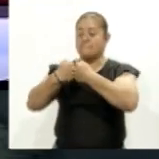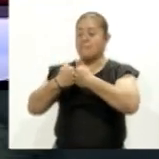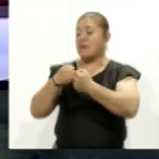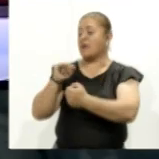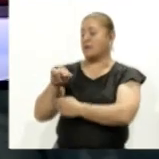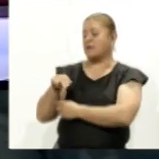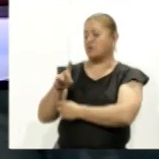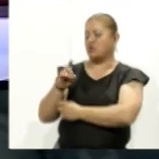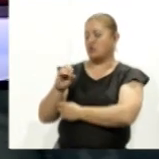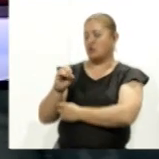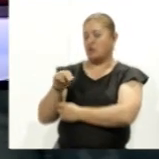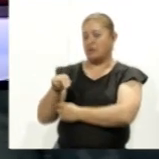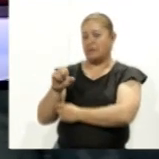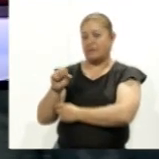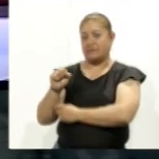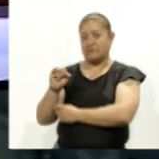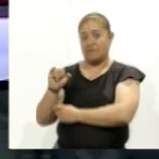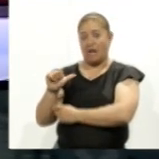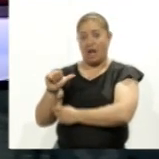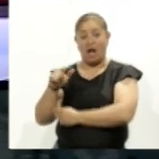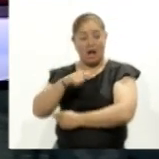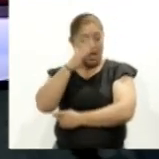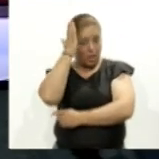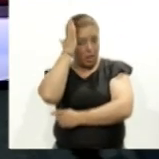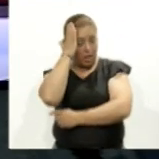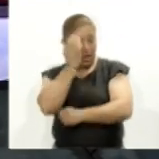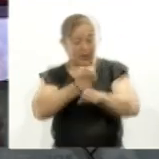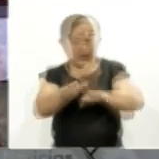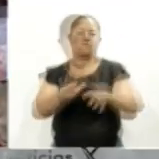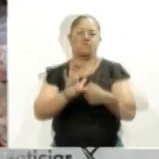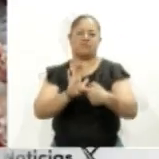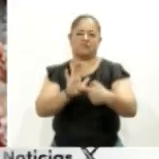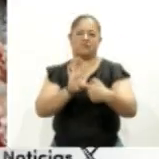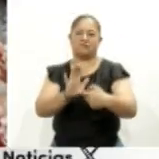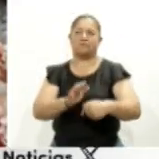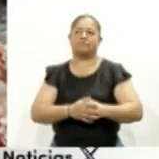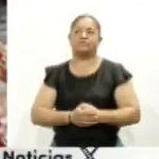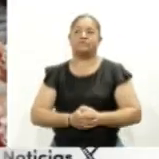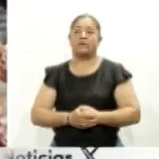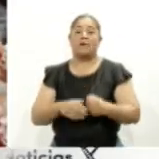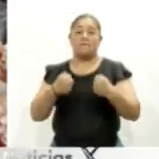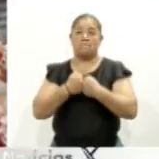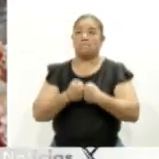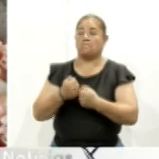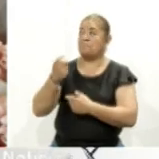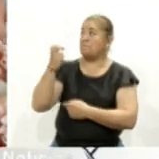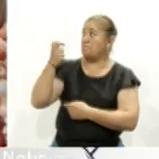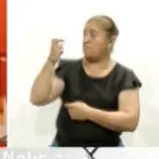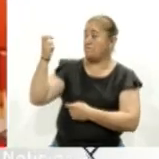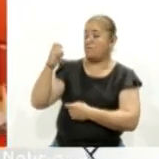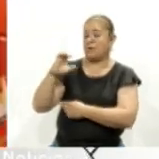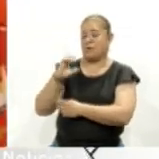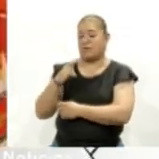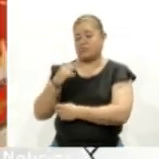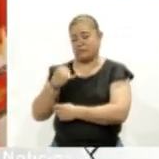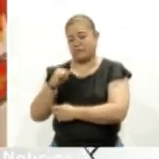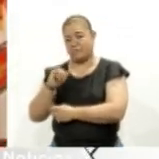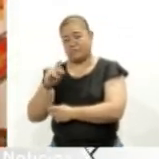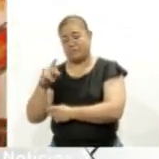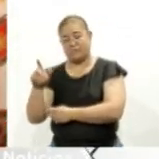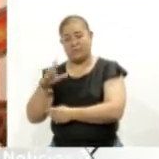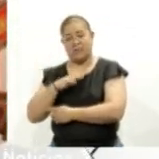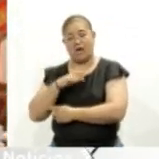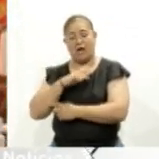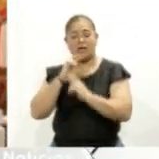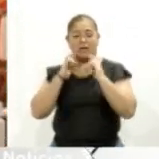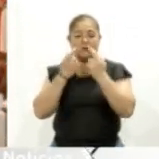Indonesia con autoridades del estado de Tlaxcala. El embajador de la República de Indonesia, Chepi Wartono, sostuvo una reunión